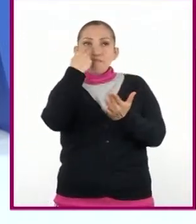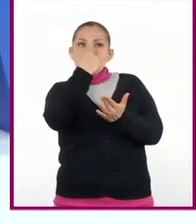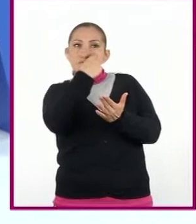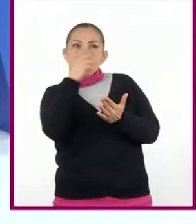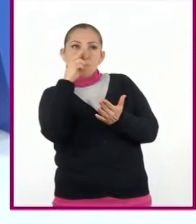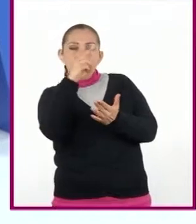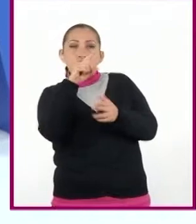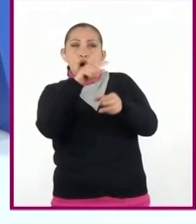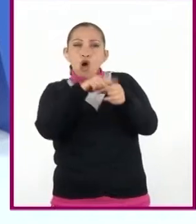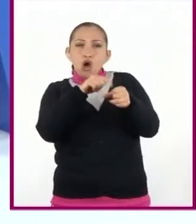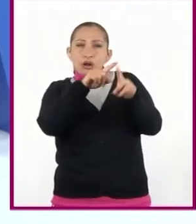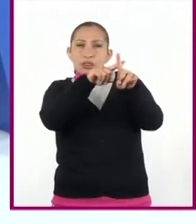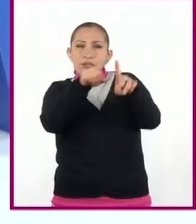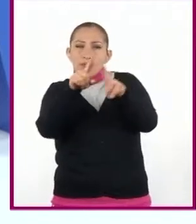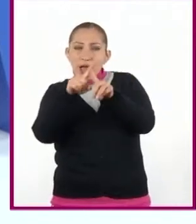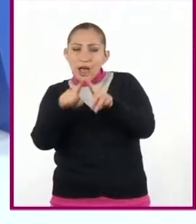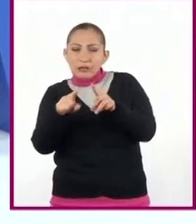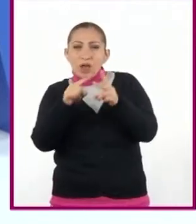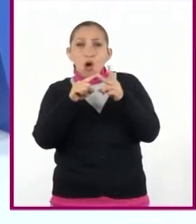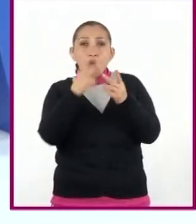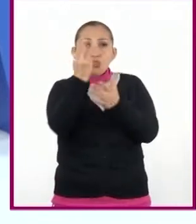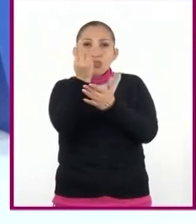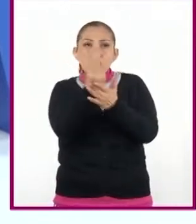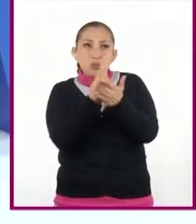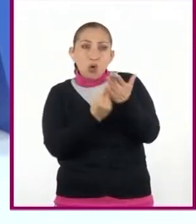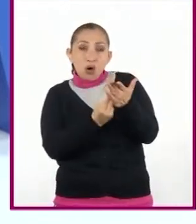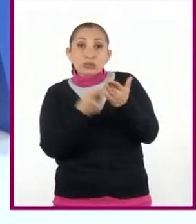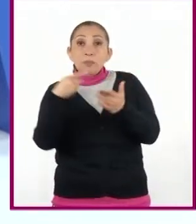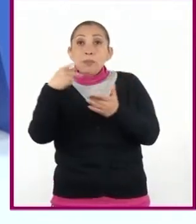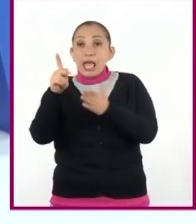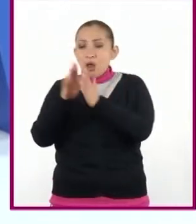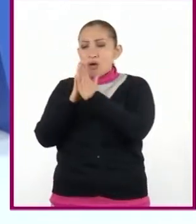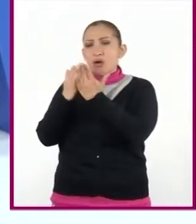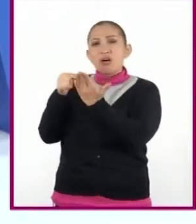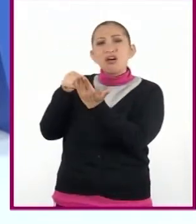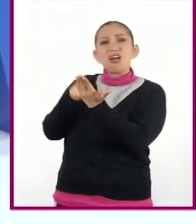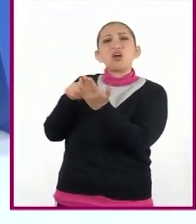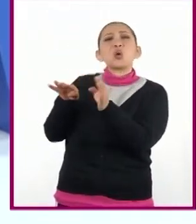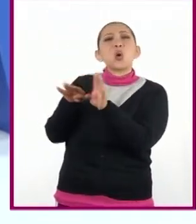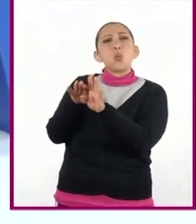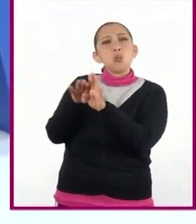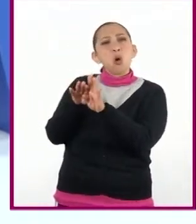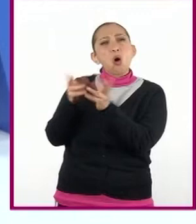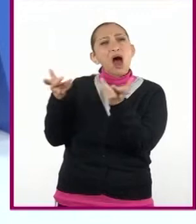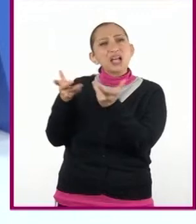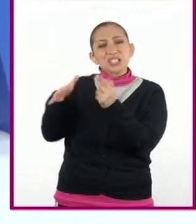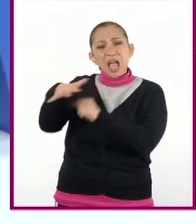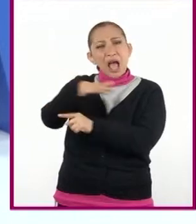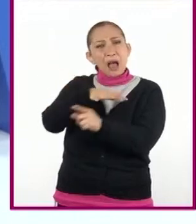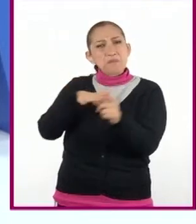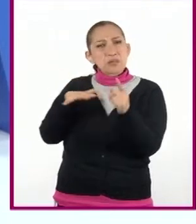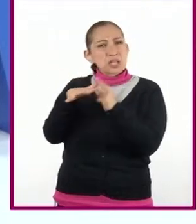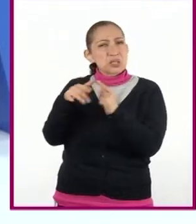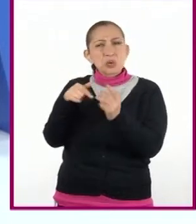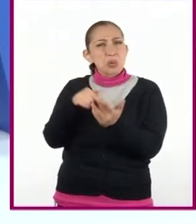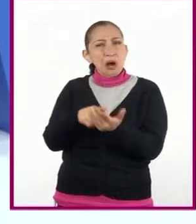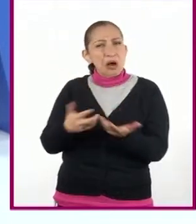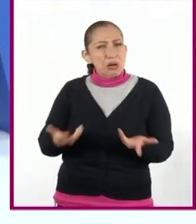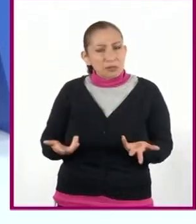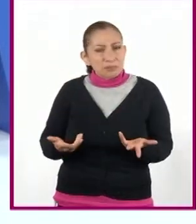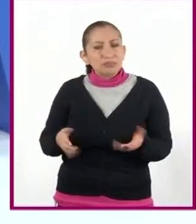como las tonalidades de colores o dibujos. Pero en la literatura, ¿cómo se construye el ambiente y los espacios?